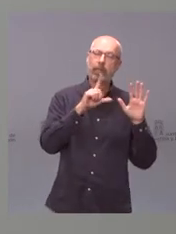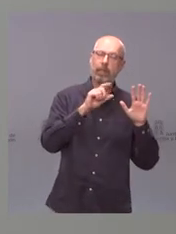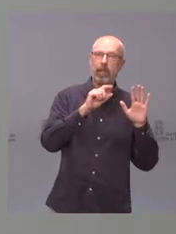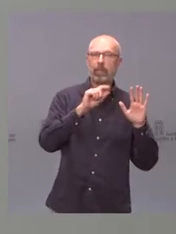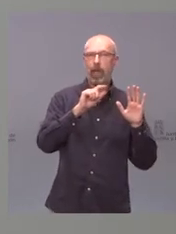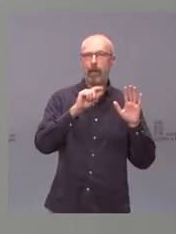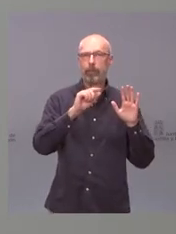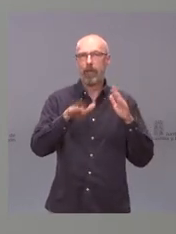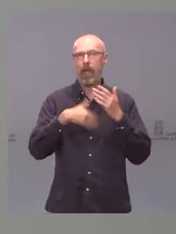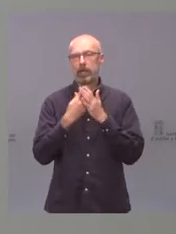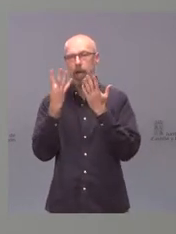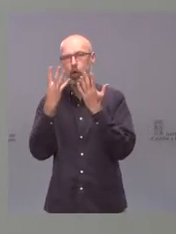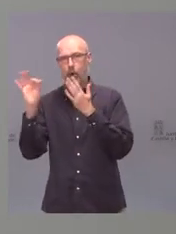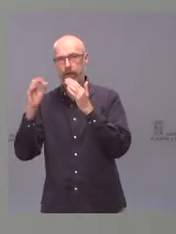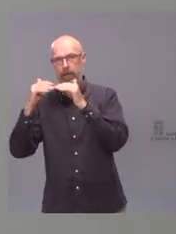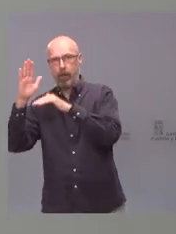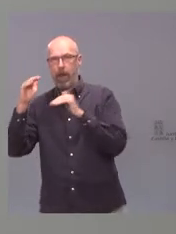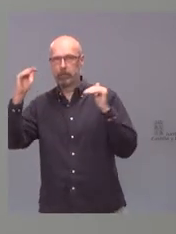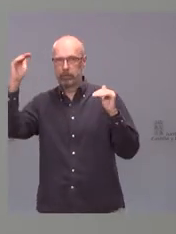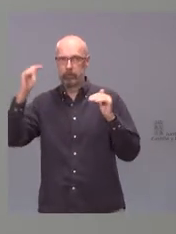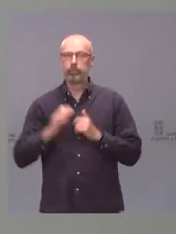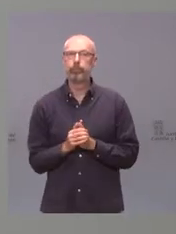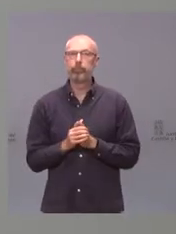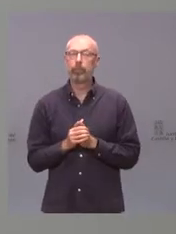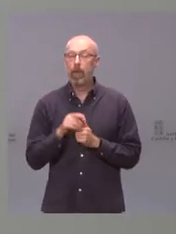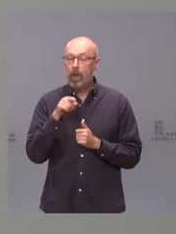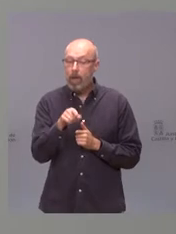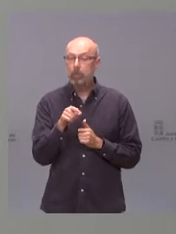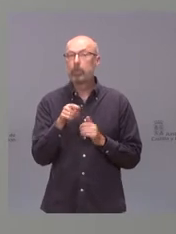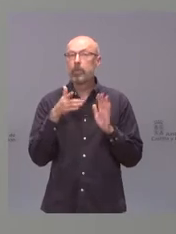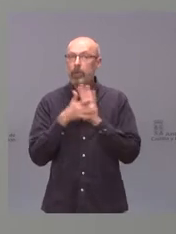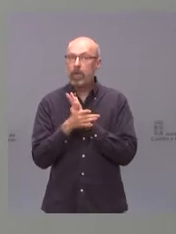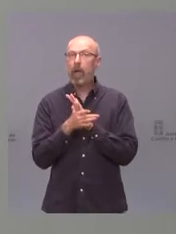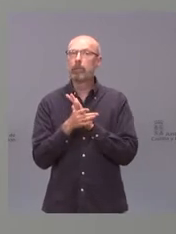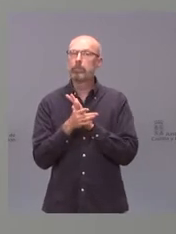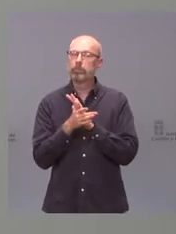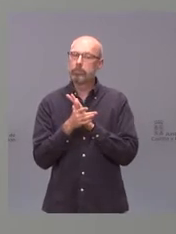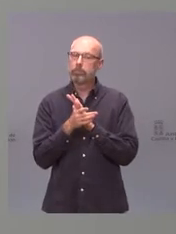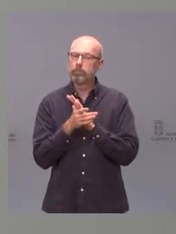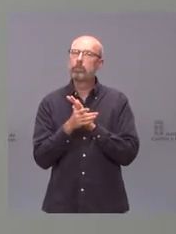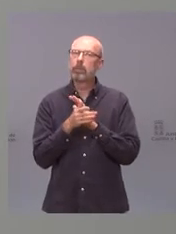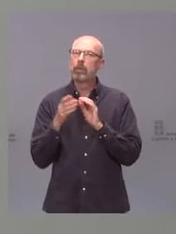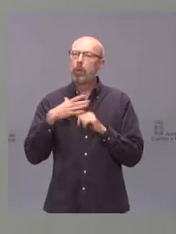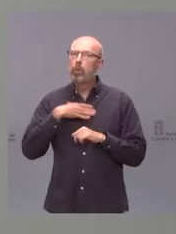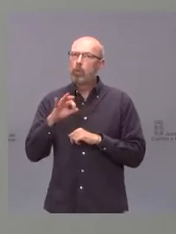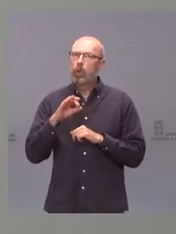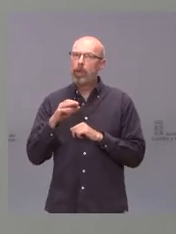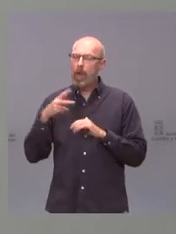más de 90 años. Eso es lo que va a evitar que haya mayores ingresos y mayores